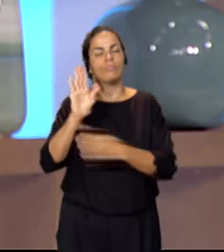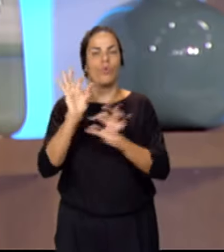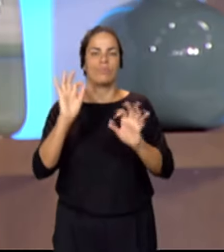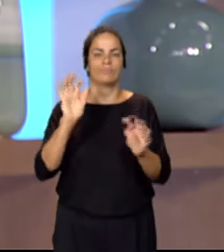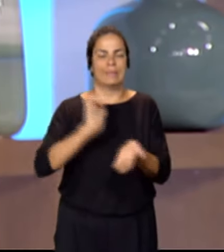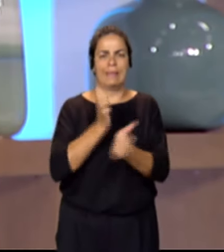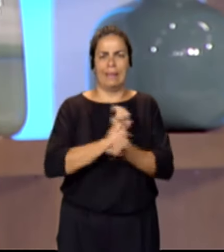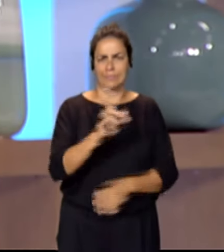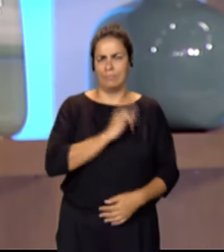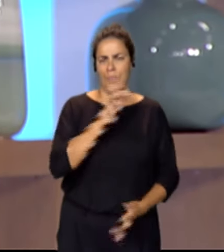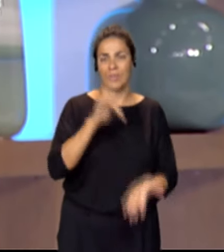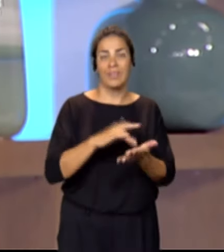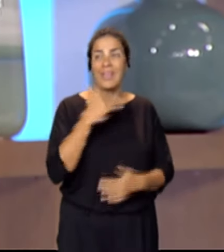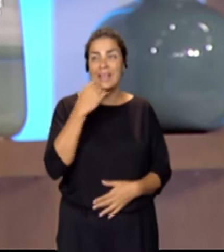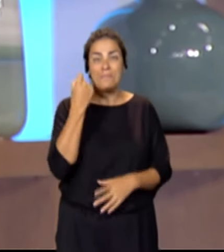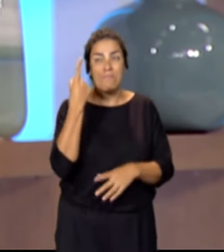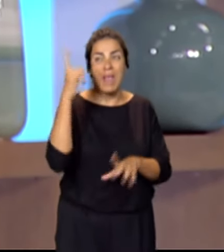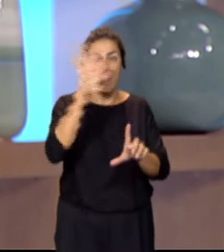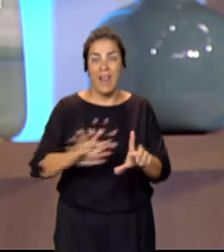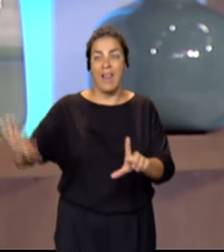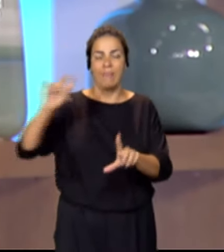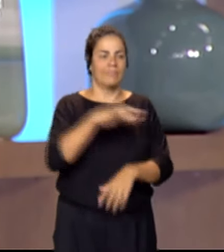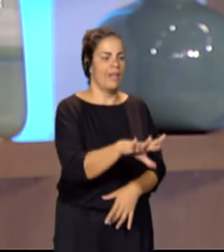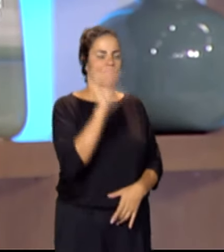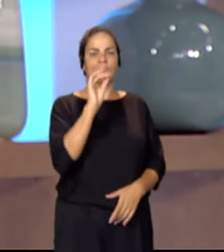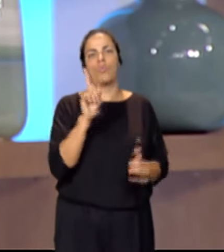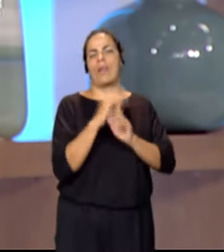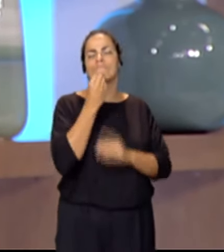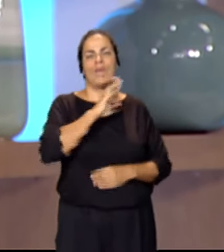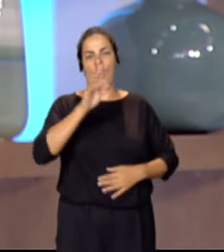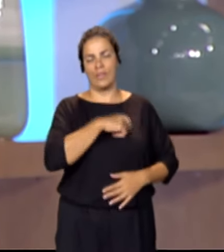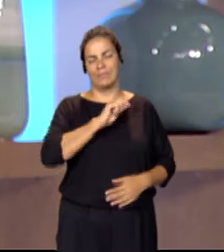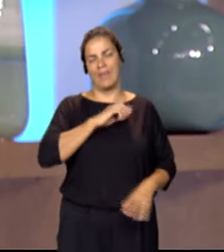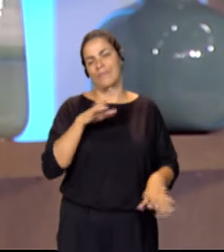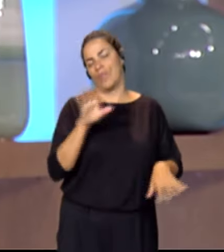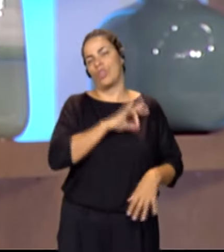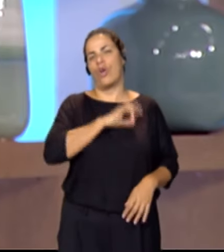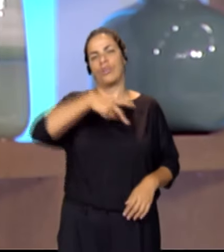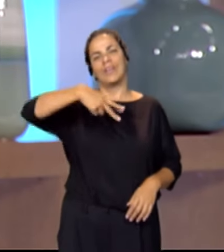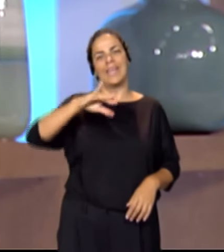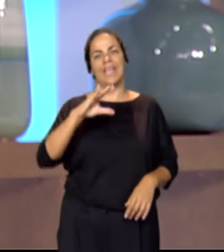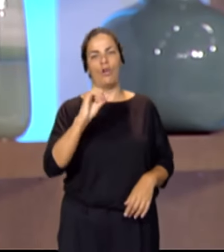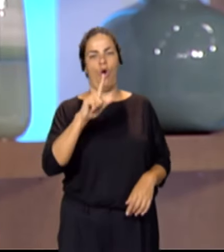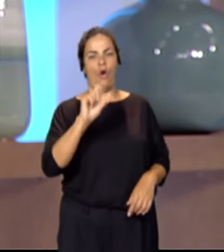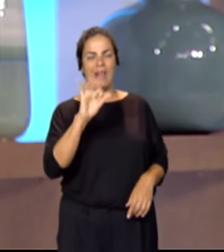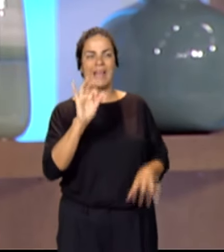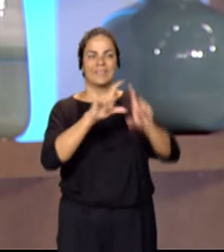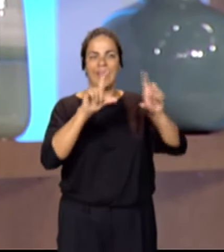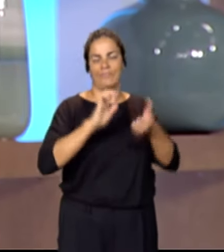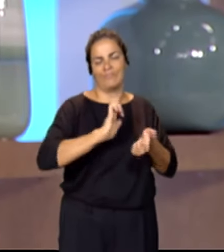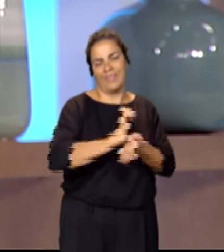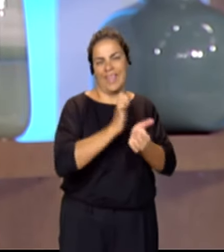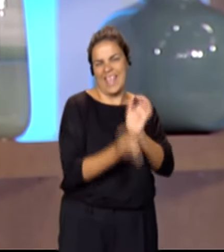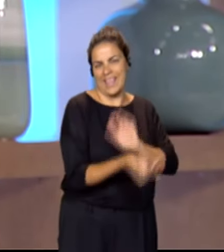entre casi mil de todo el país como el mejor de España. Es el Don Nicolás de la quesería Finca de Uga en Lanzarote y con nosotros está